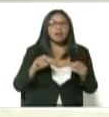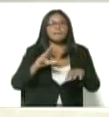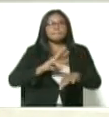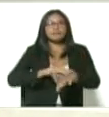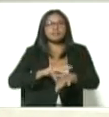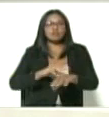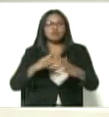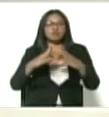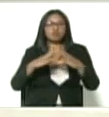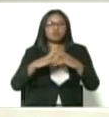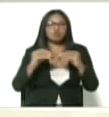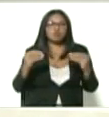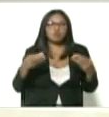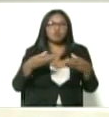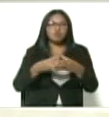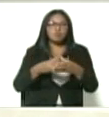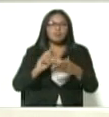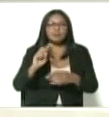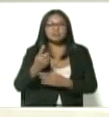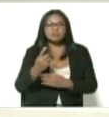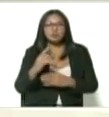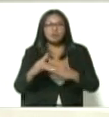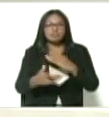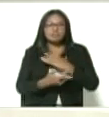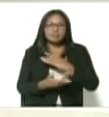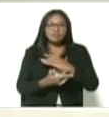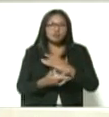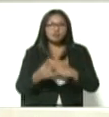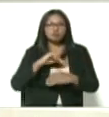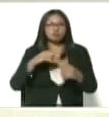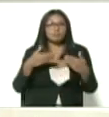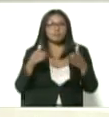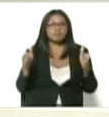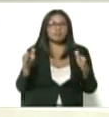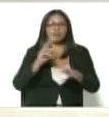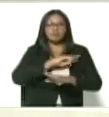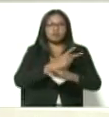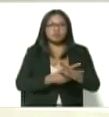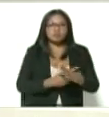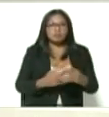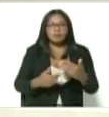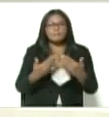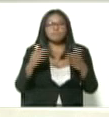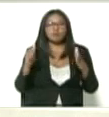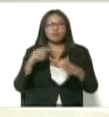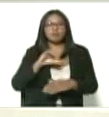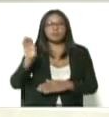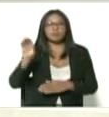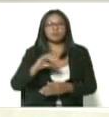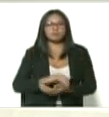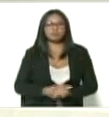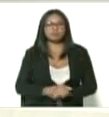generación de principios técnicos que nos permitan fortalecer la salud pública del país